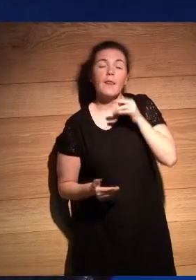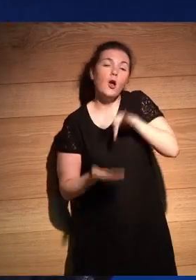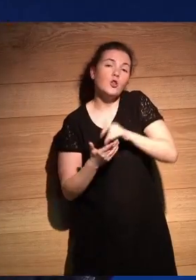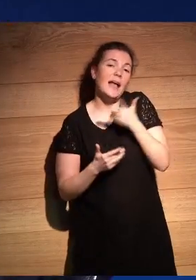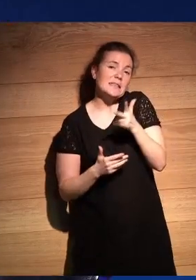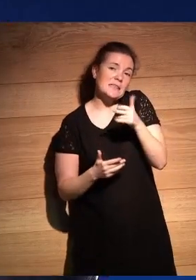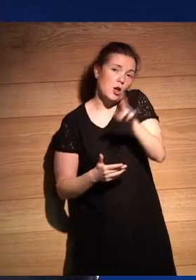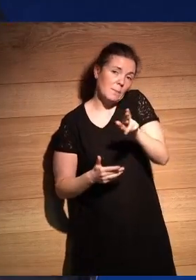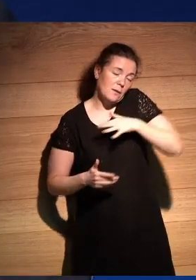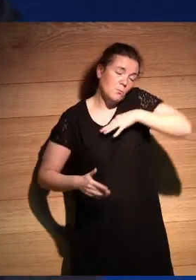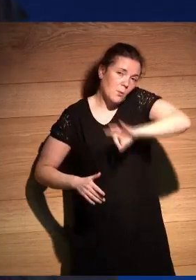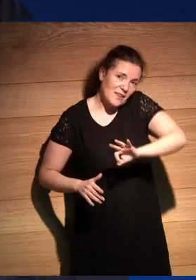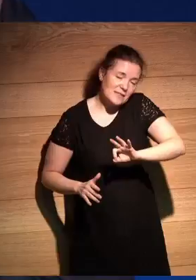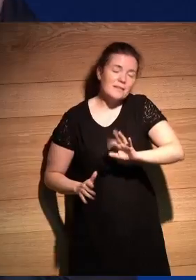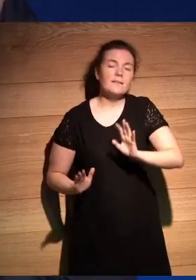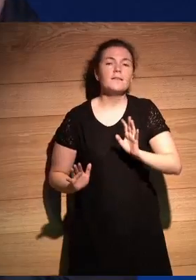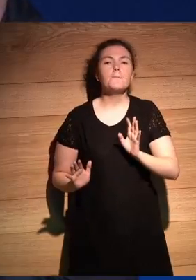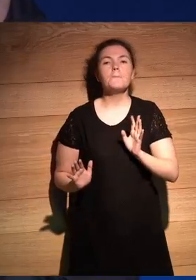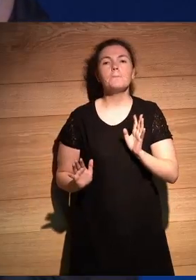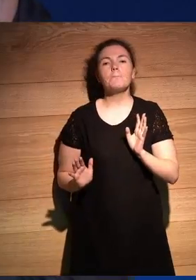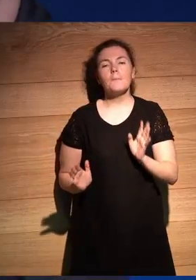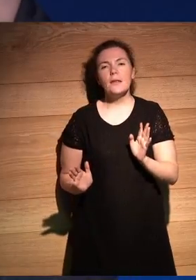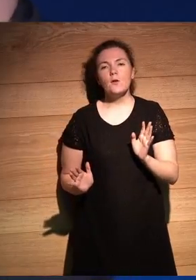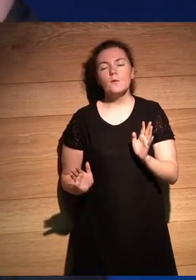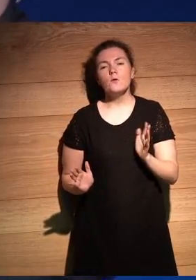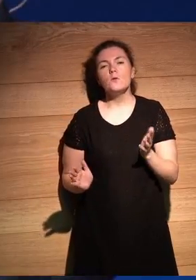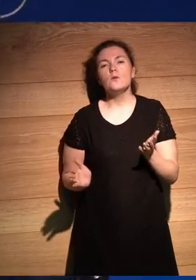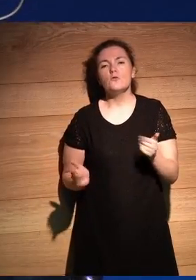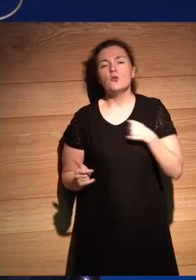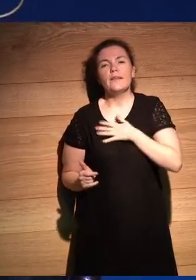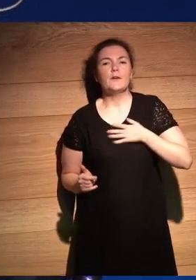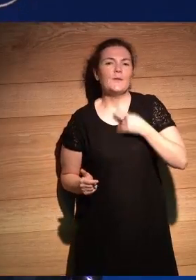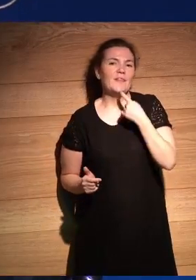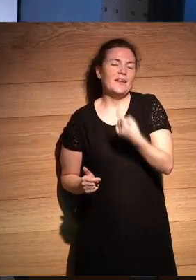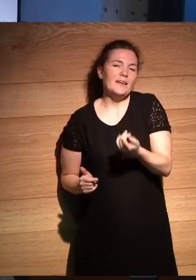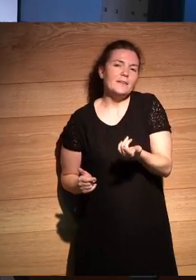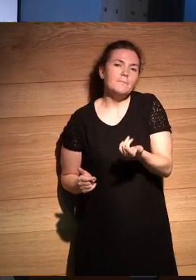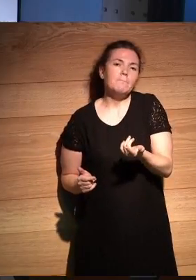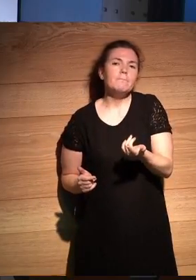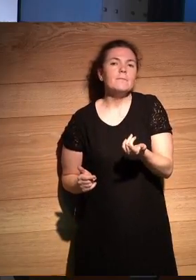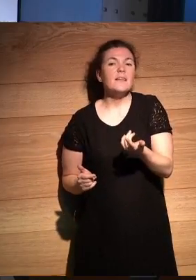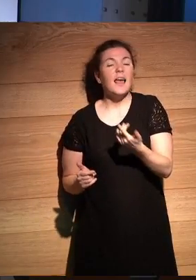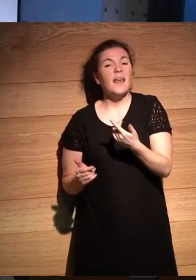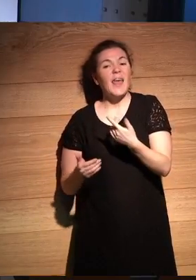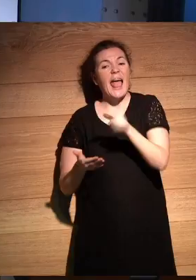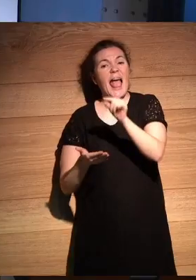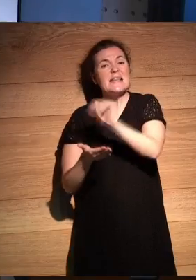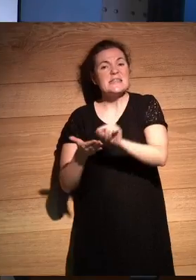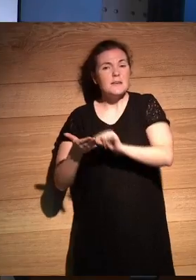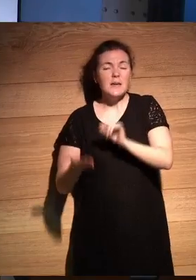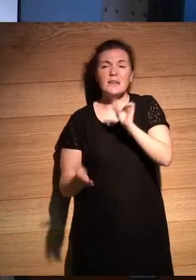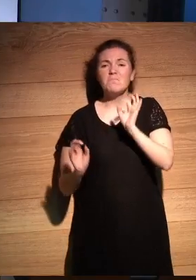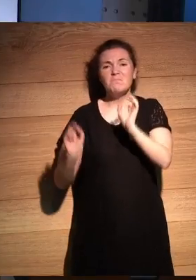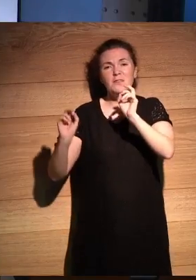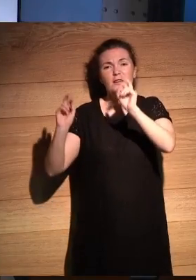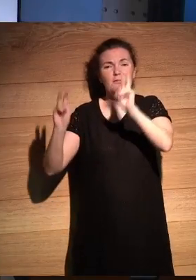en honor a esto pero pero quiero decirme en lugar de escribir puntualmente sobre